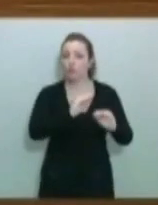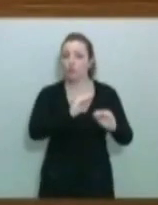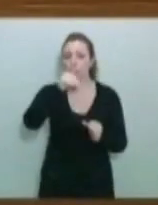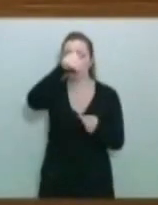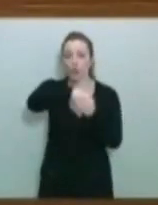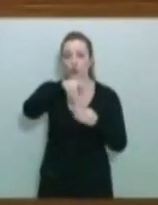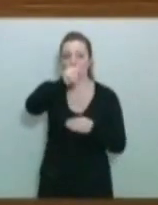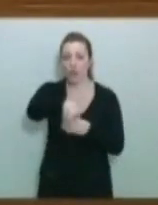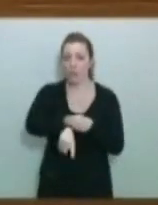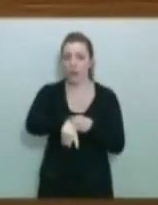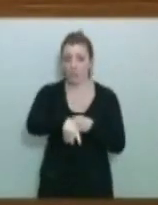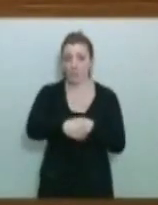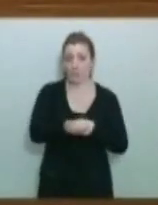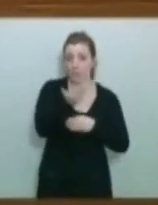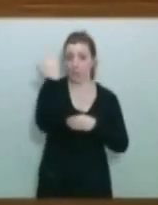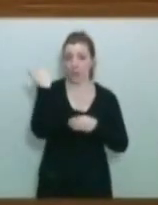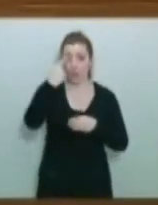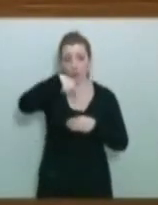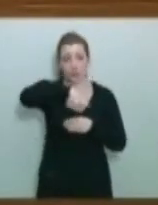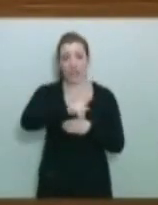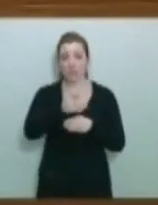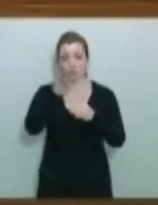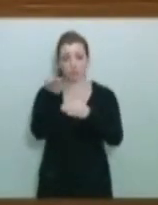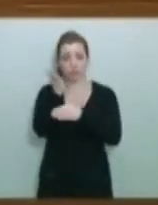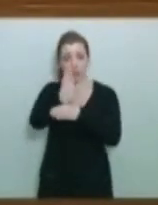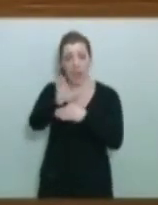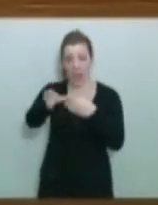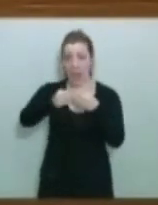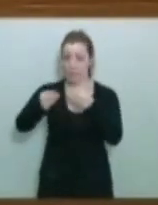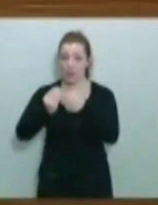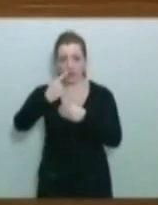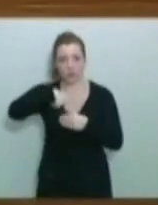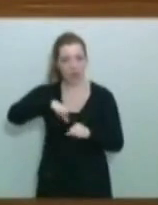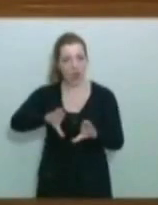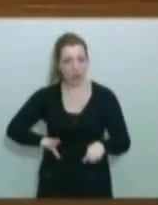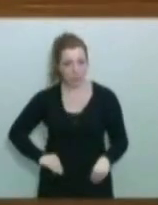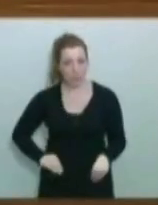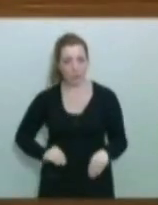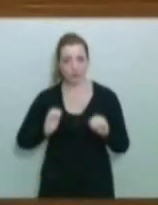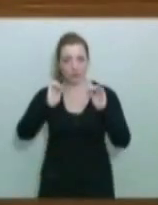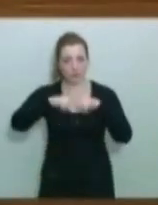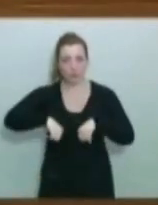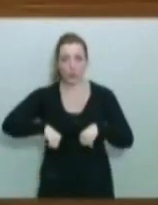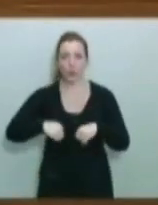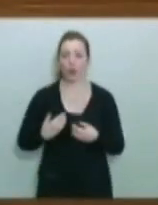momento ustedes presentaron unas enmiendas y nosotros las aceptamos. Y creo que aquella también era una